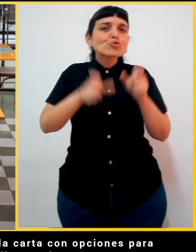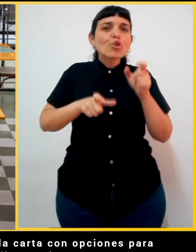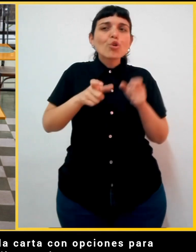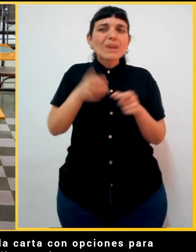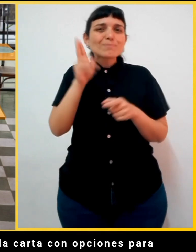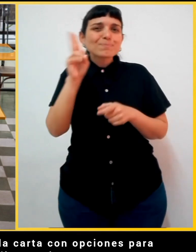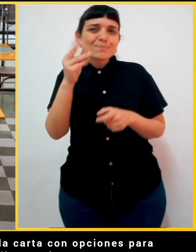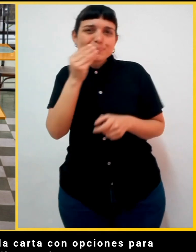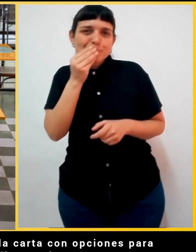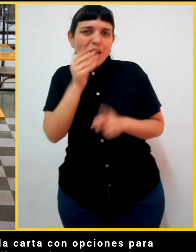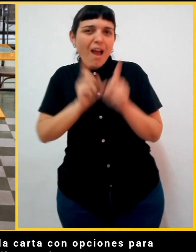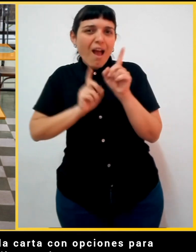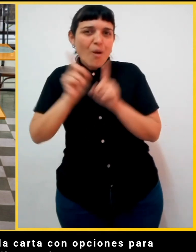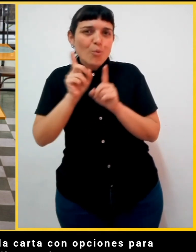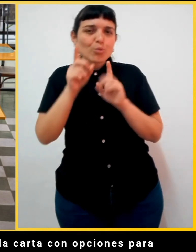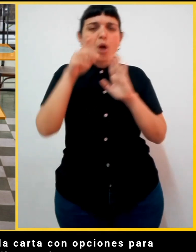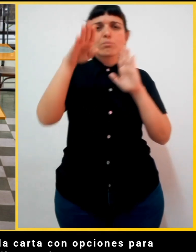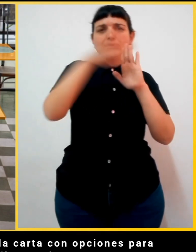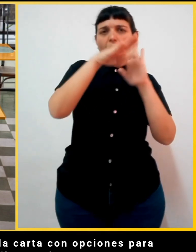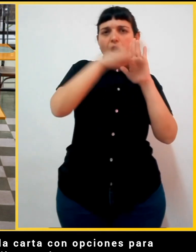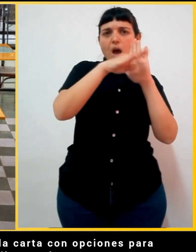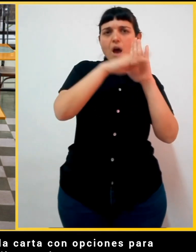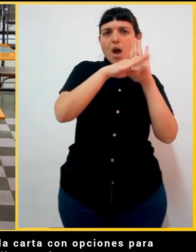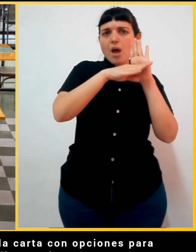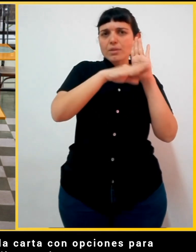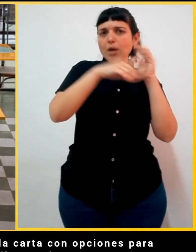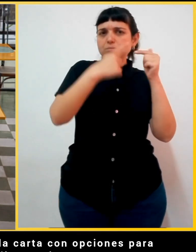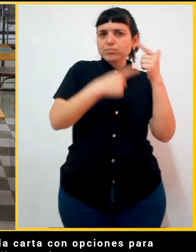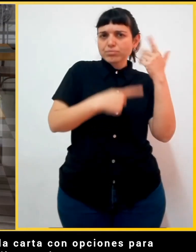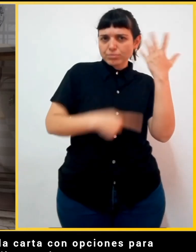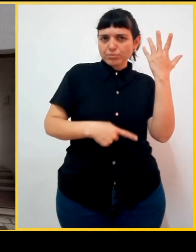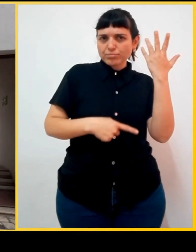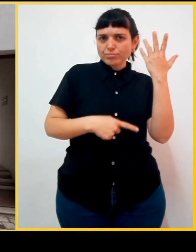con opciones para personas con restricciones alimentarias.